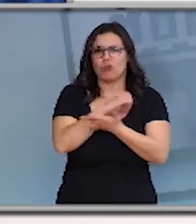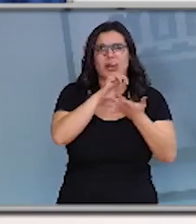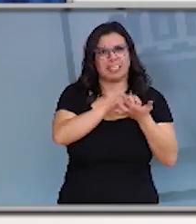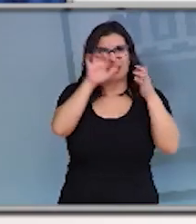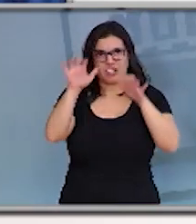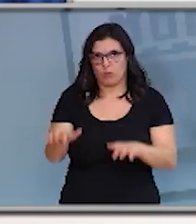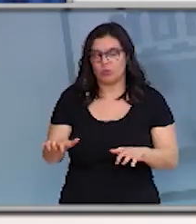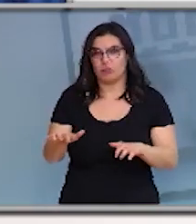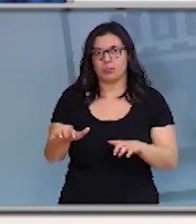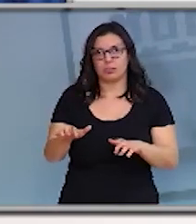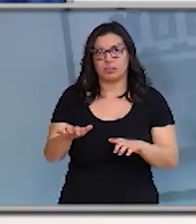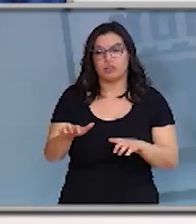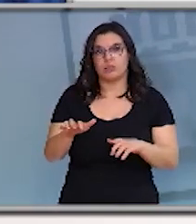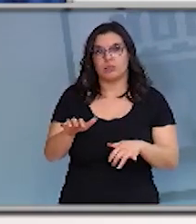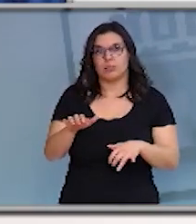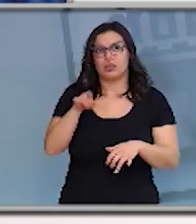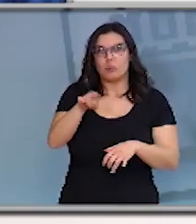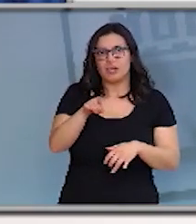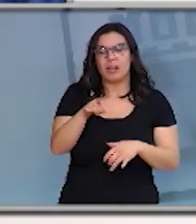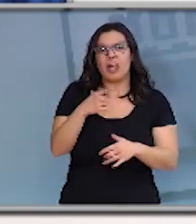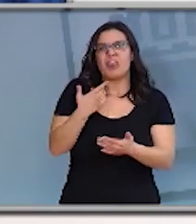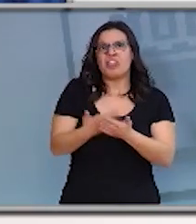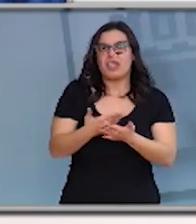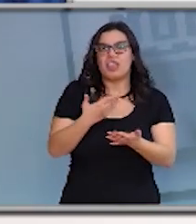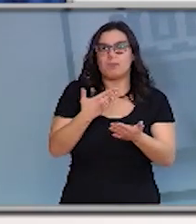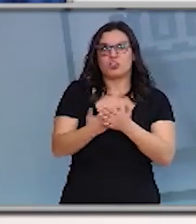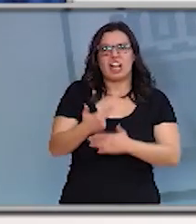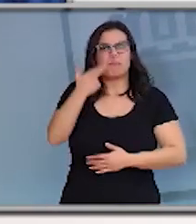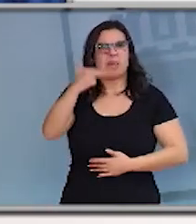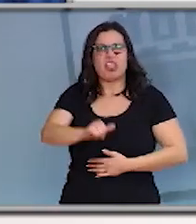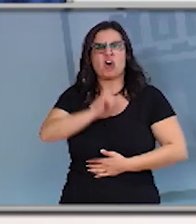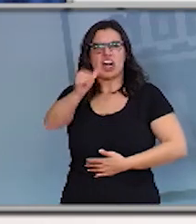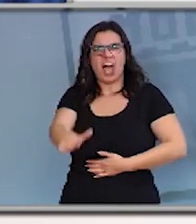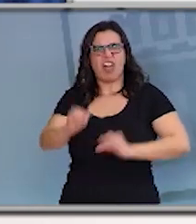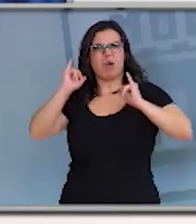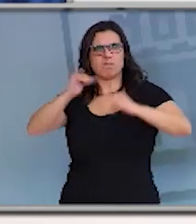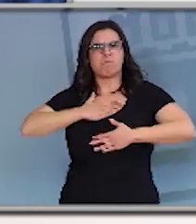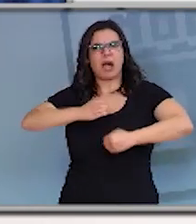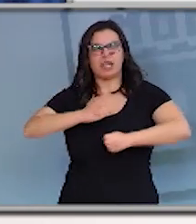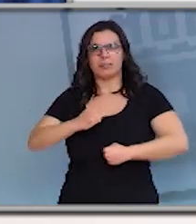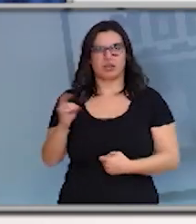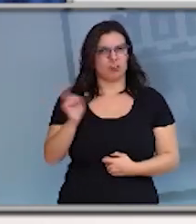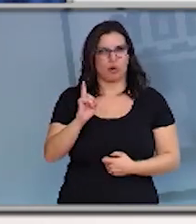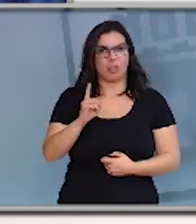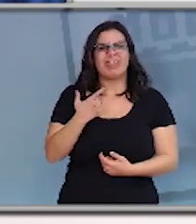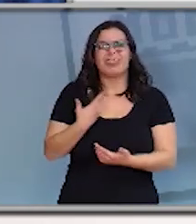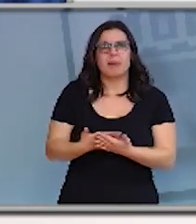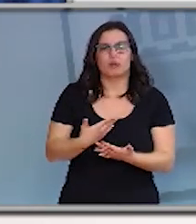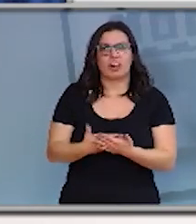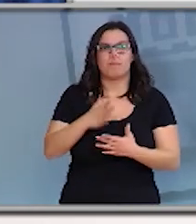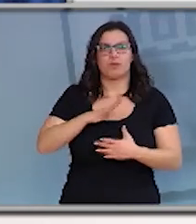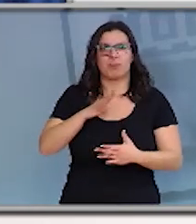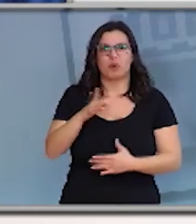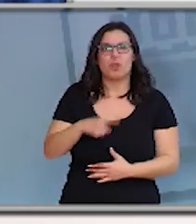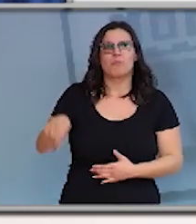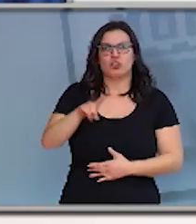no se trata de demostrar que no tenéis miedo a nada se trata de demostrar que